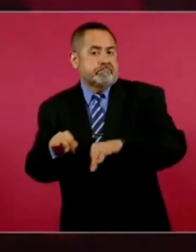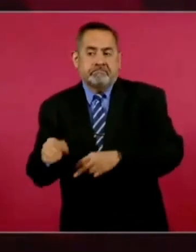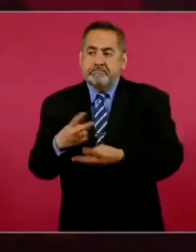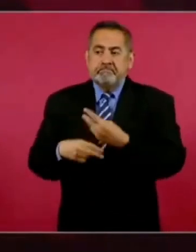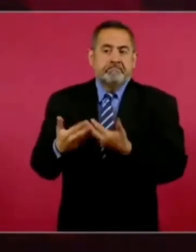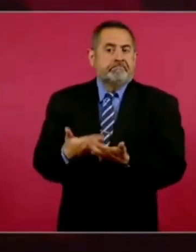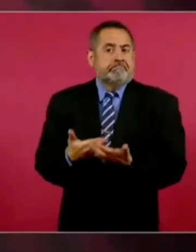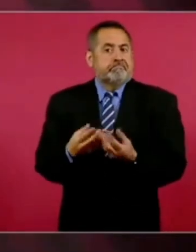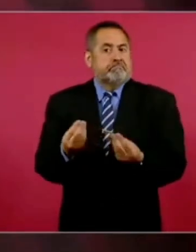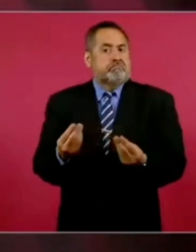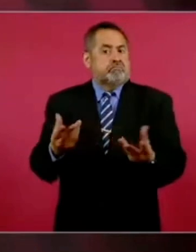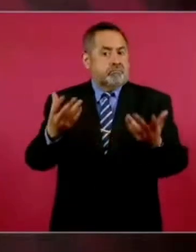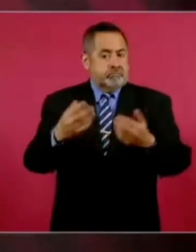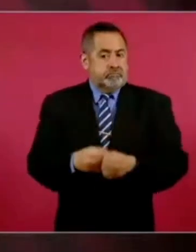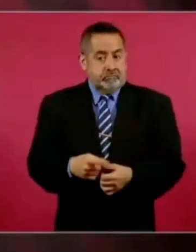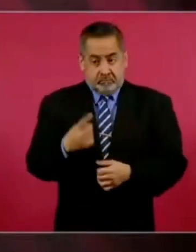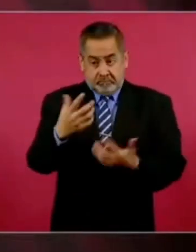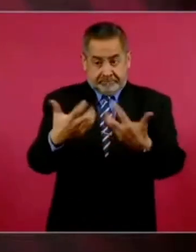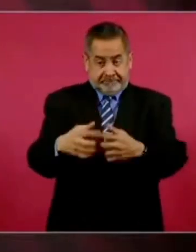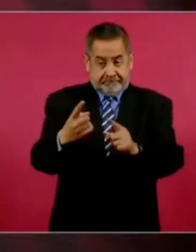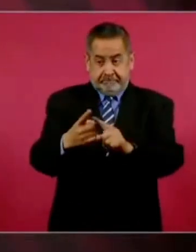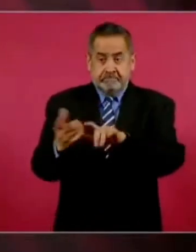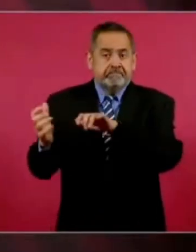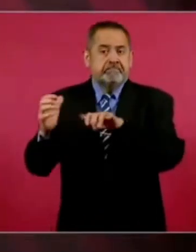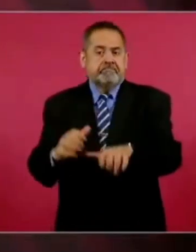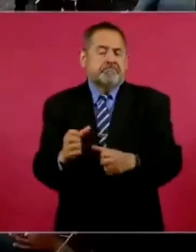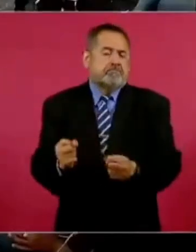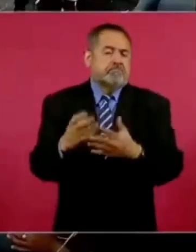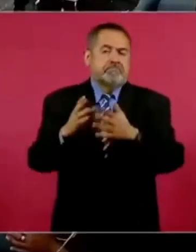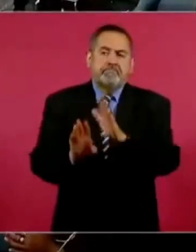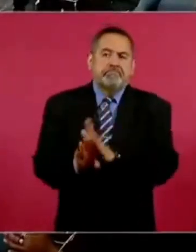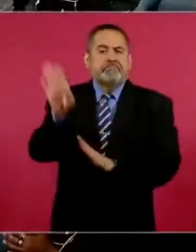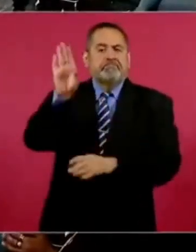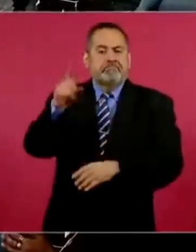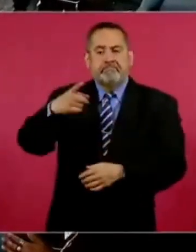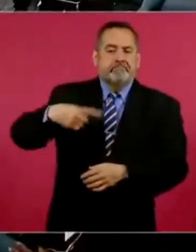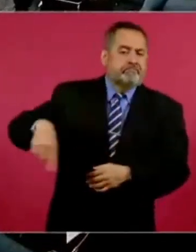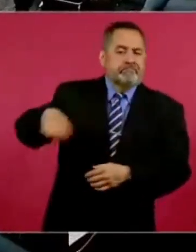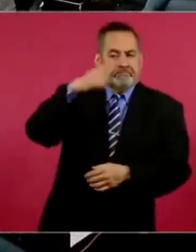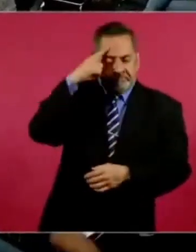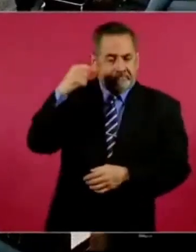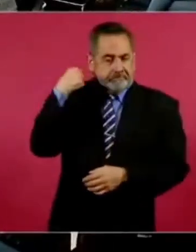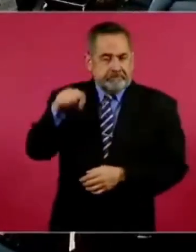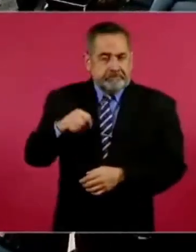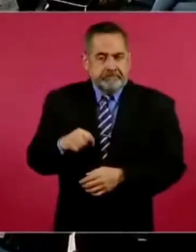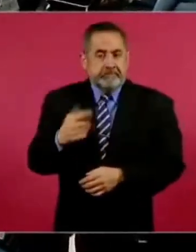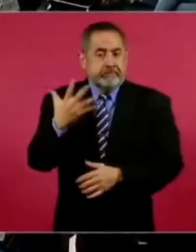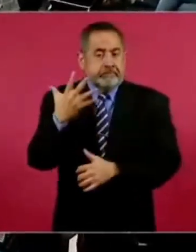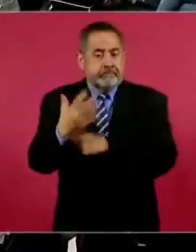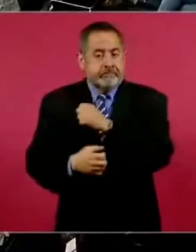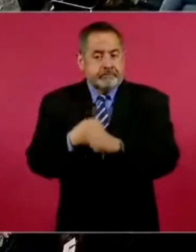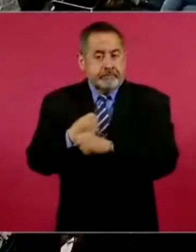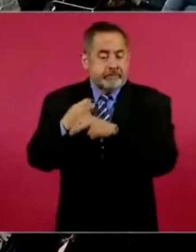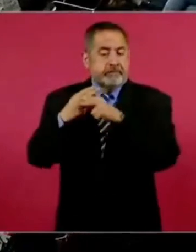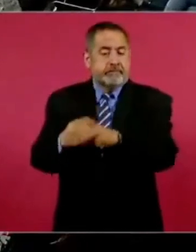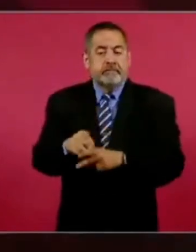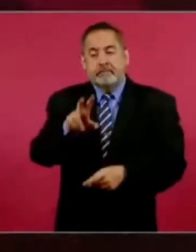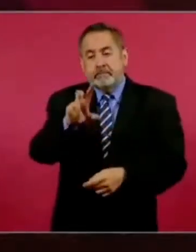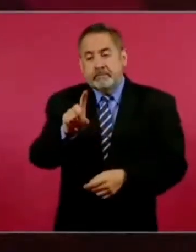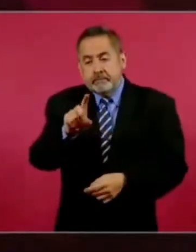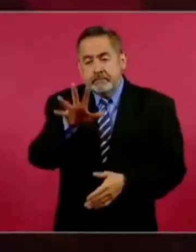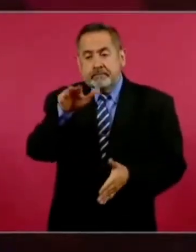Nada más la pura construcción de esa refinería significó cinco años, 35